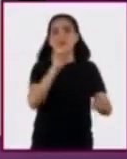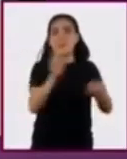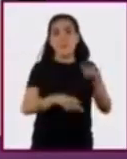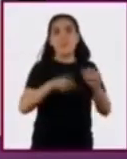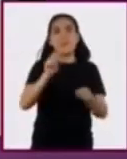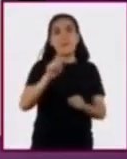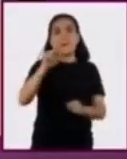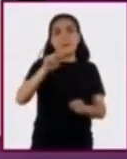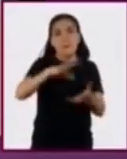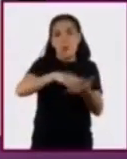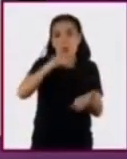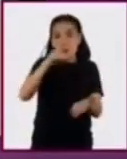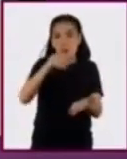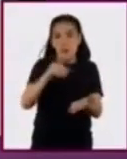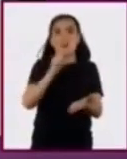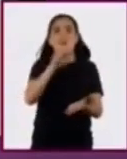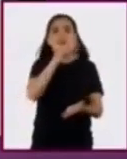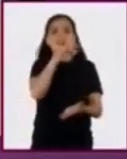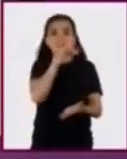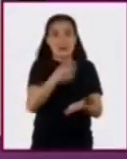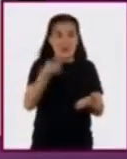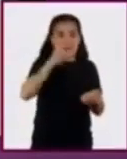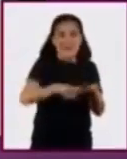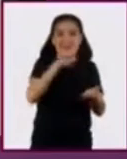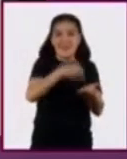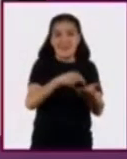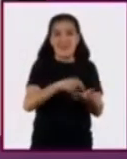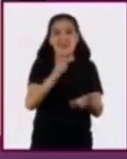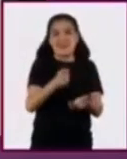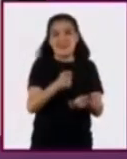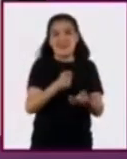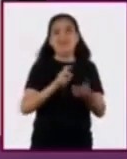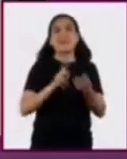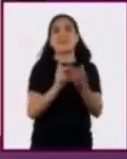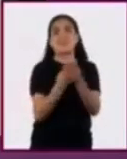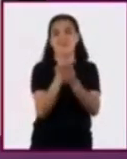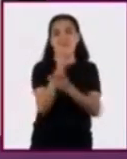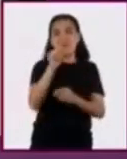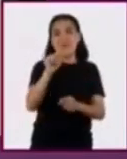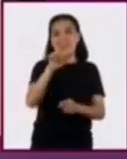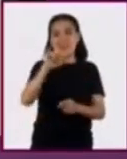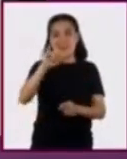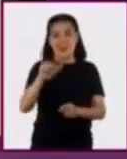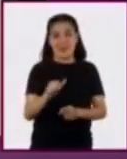paja, polvo, todo lo que va quedando de lo que fue la trilla.